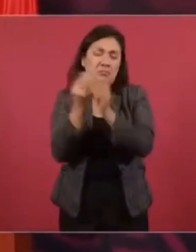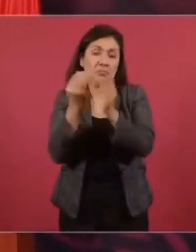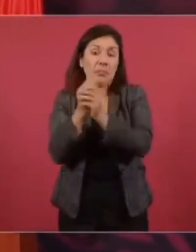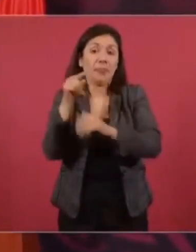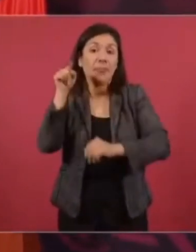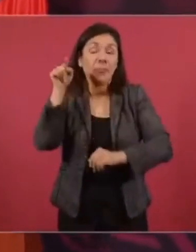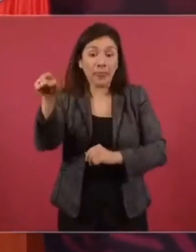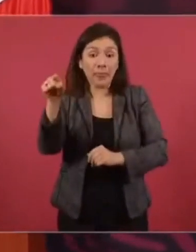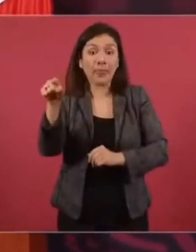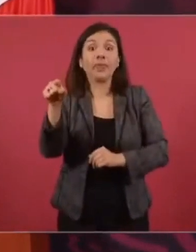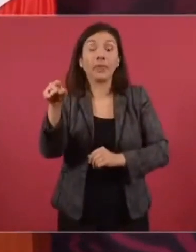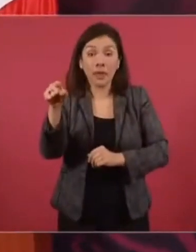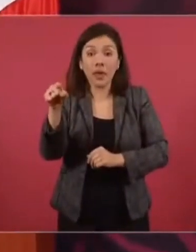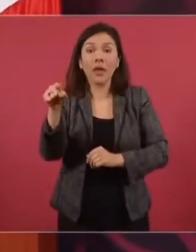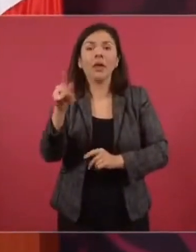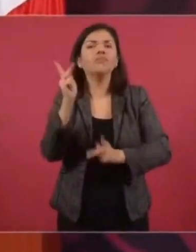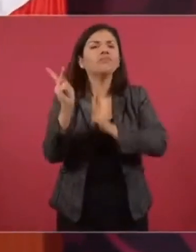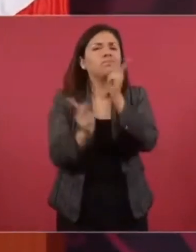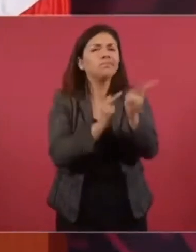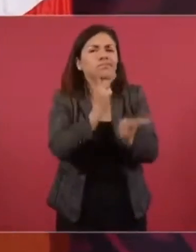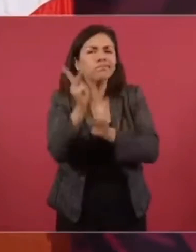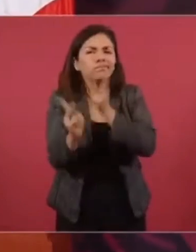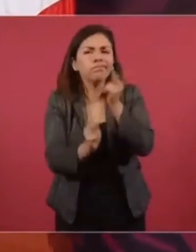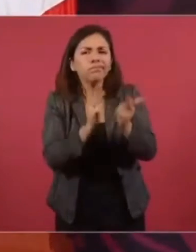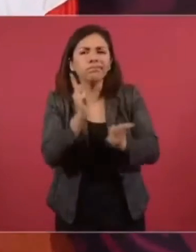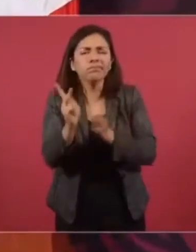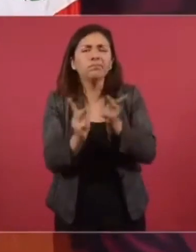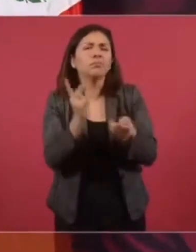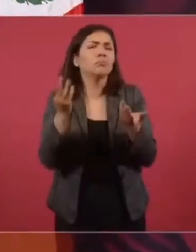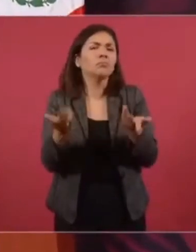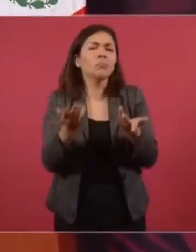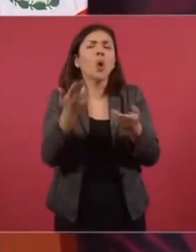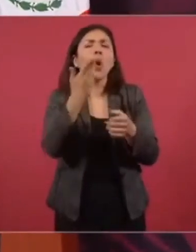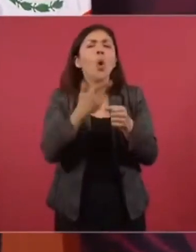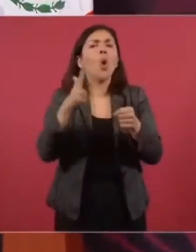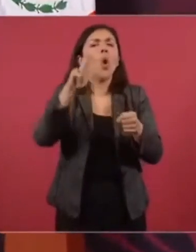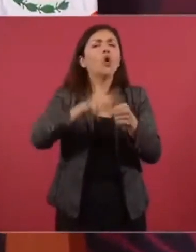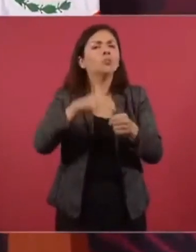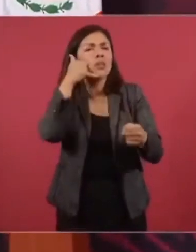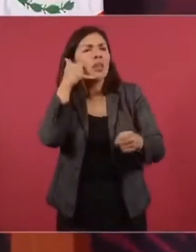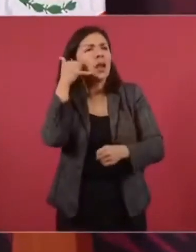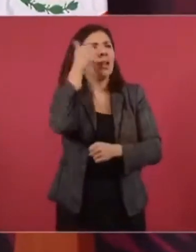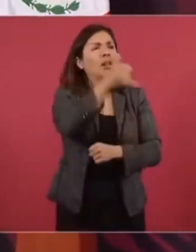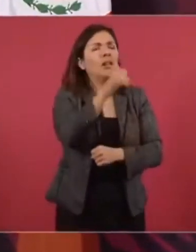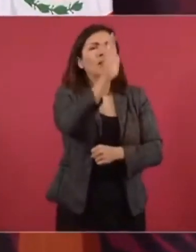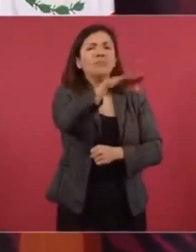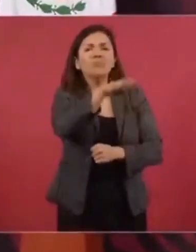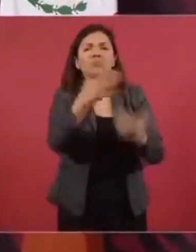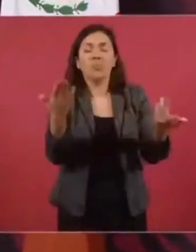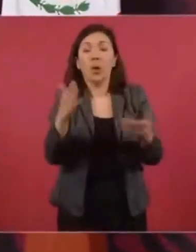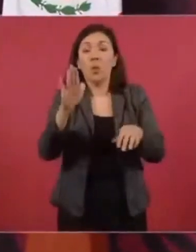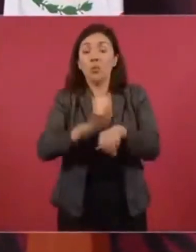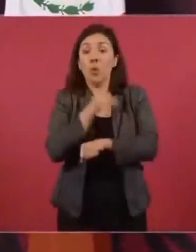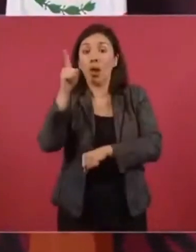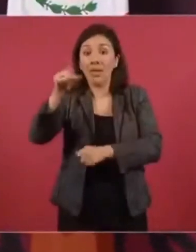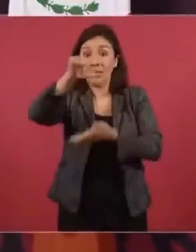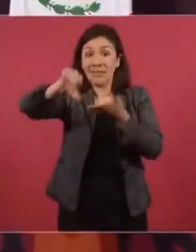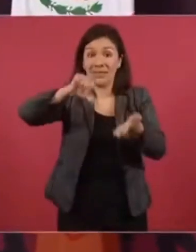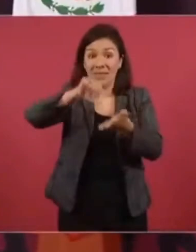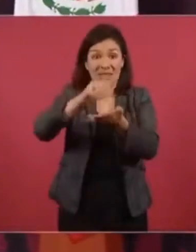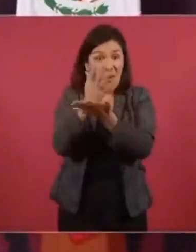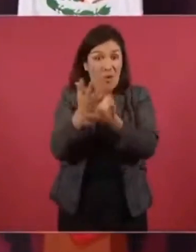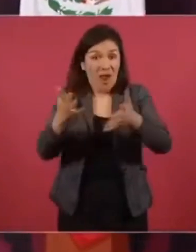hace una indagatoria con hospitales, porque de este centro de